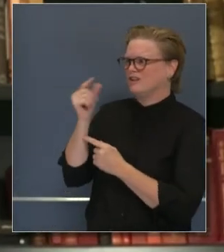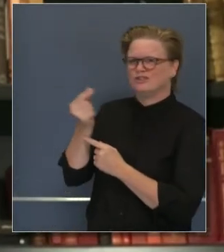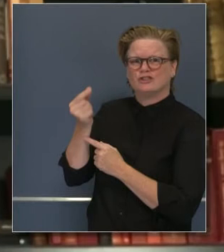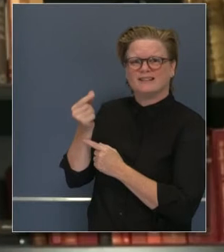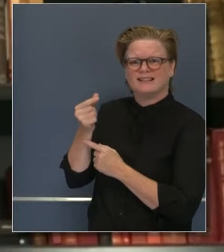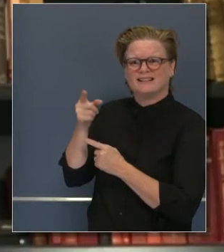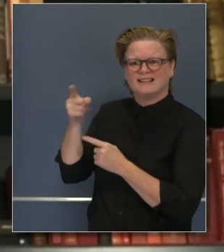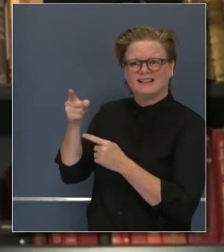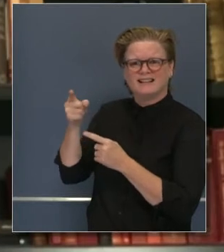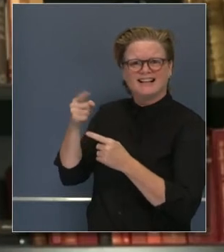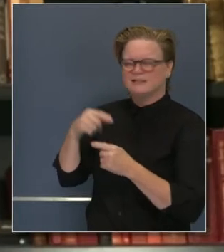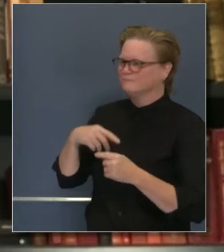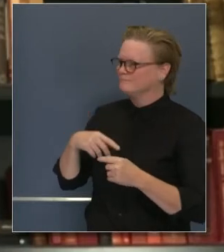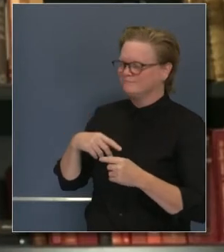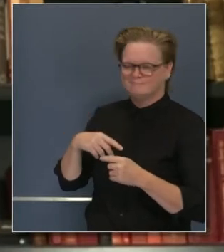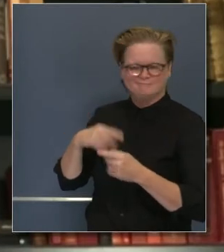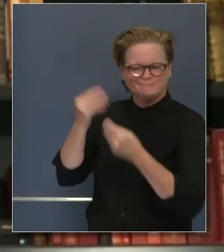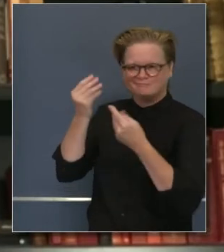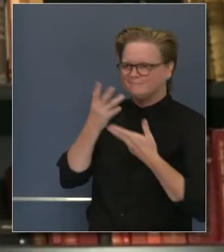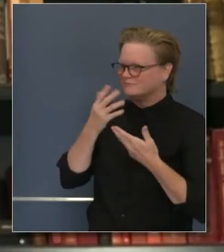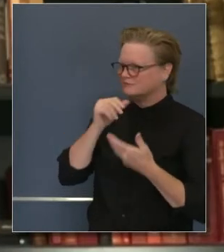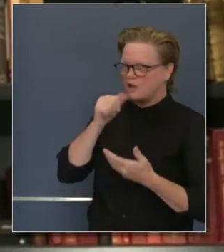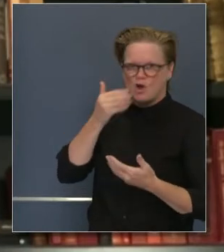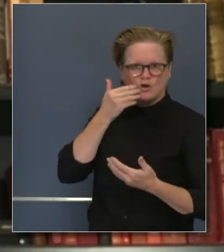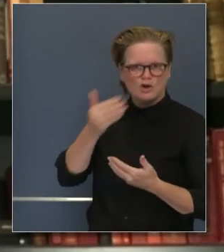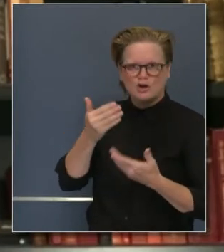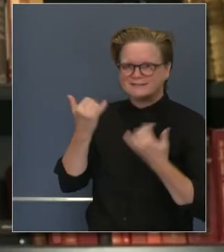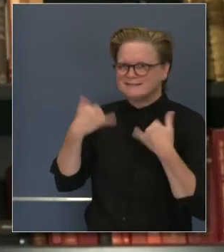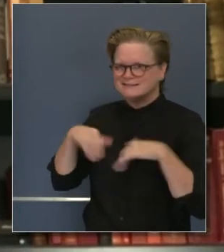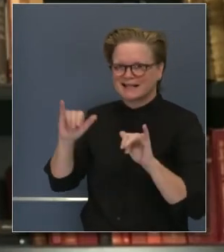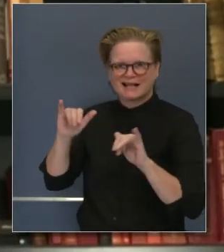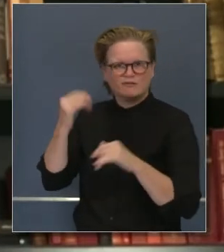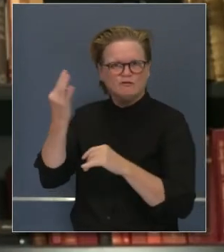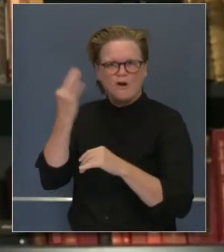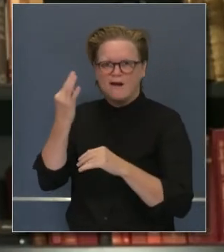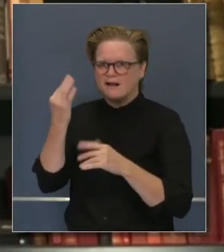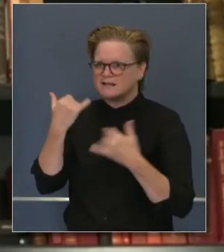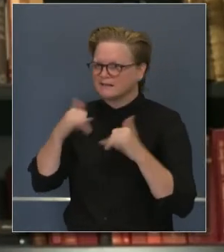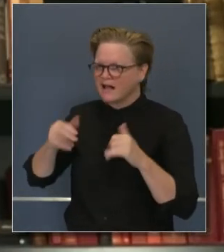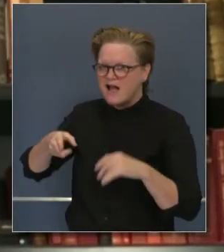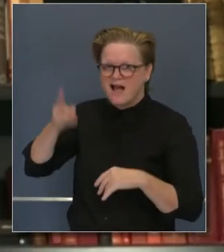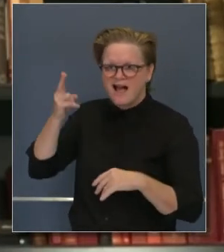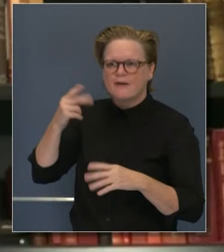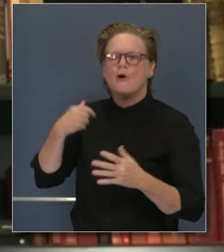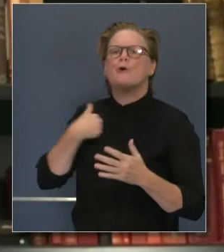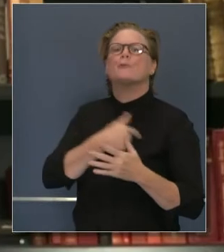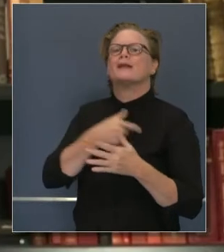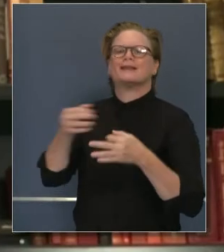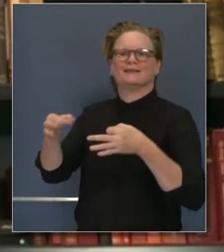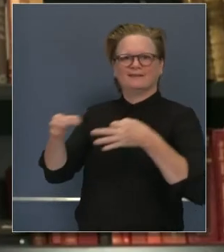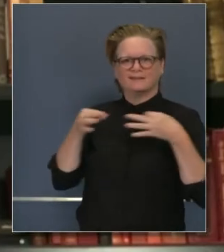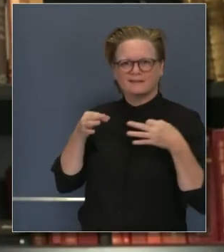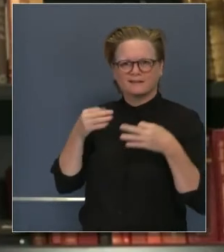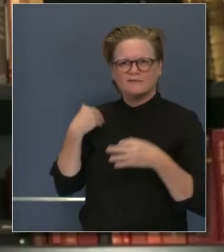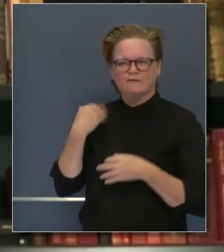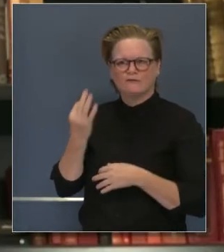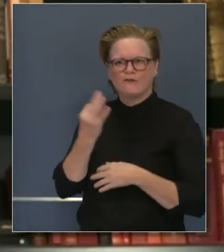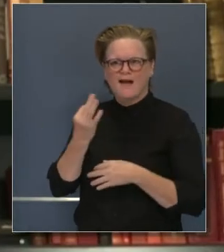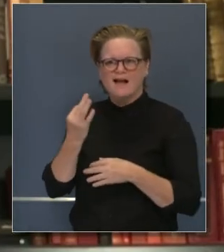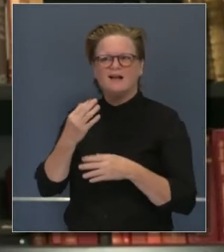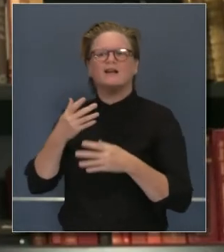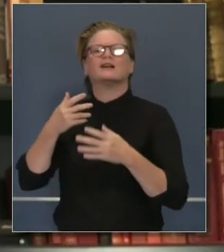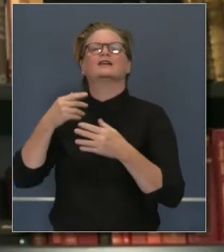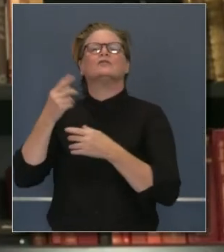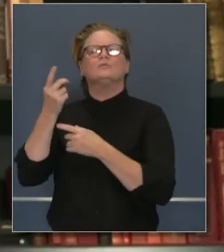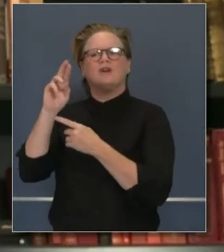condado. Un vistazo para lo que puede aguardar mañana. Sí hará anuncios sobre los datos que recibimos este fin de